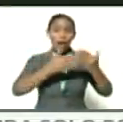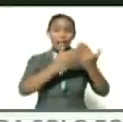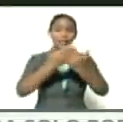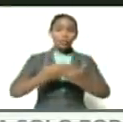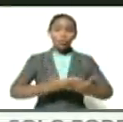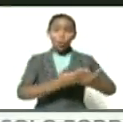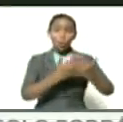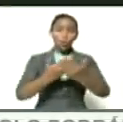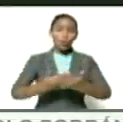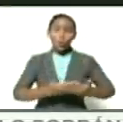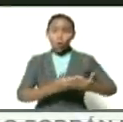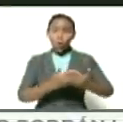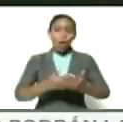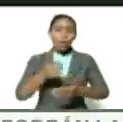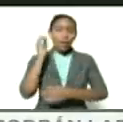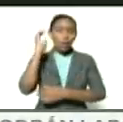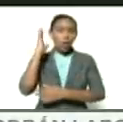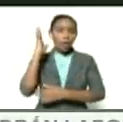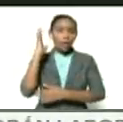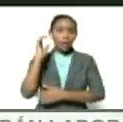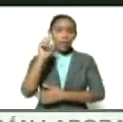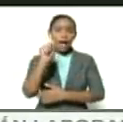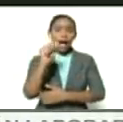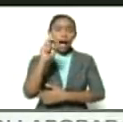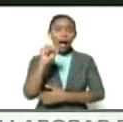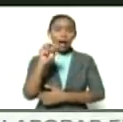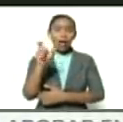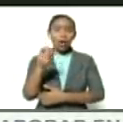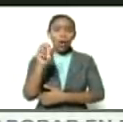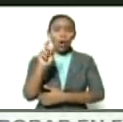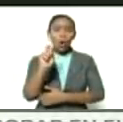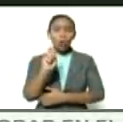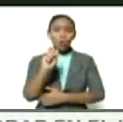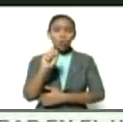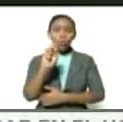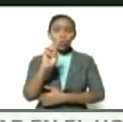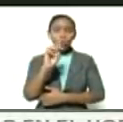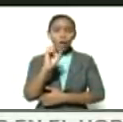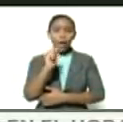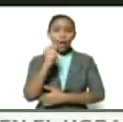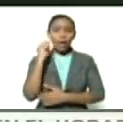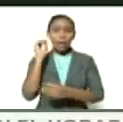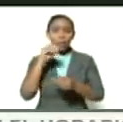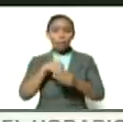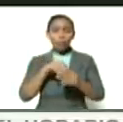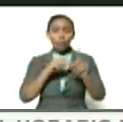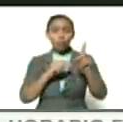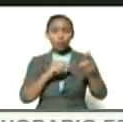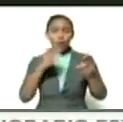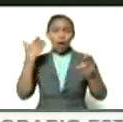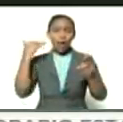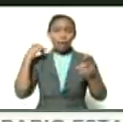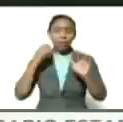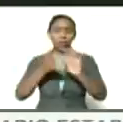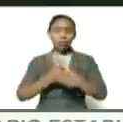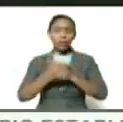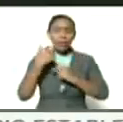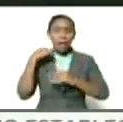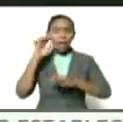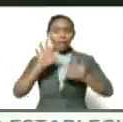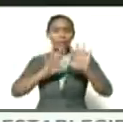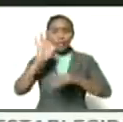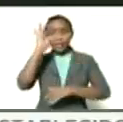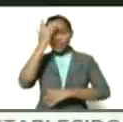del discurso del congreso de angostura la instalación del congreso de angostura del 15 de